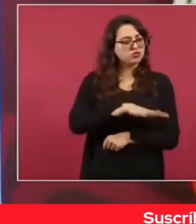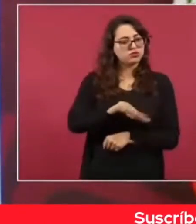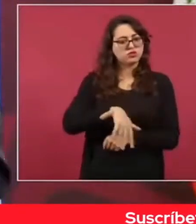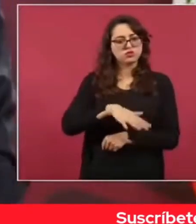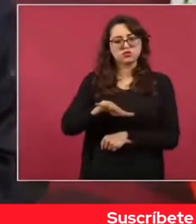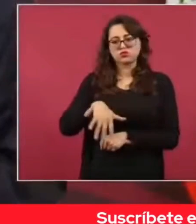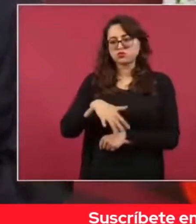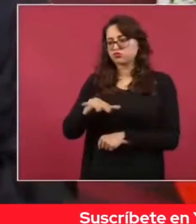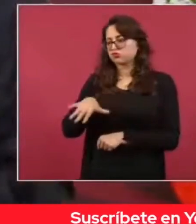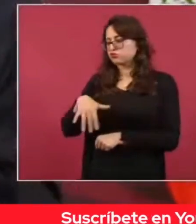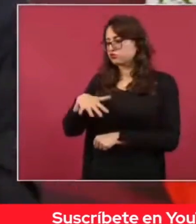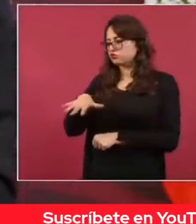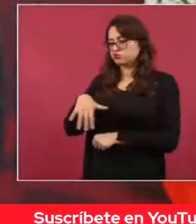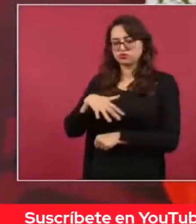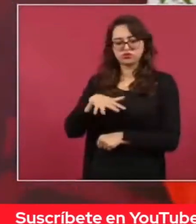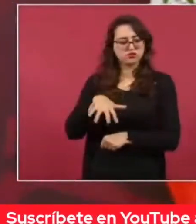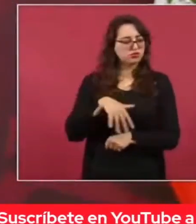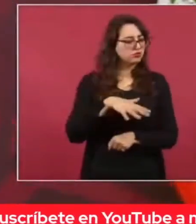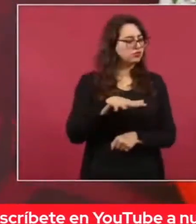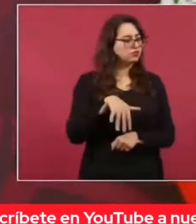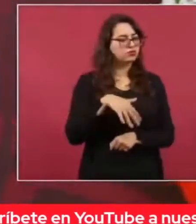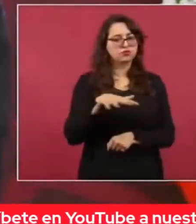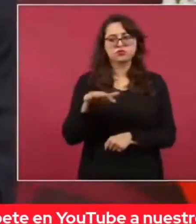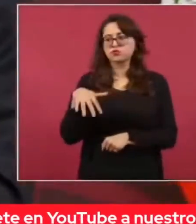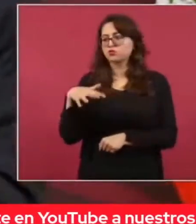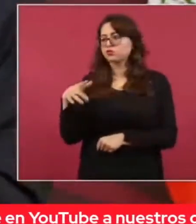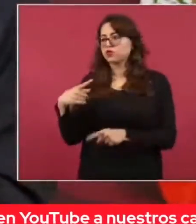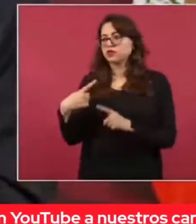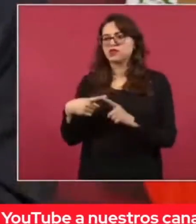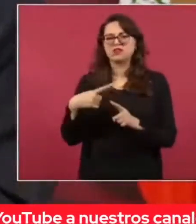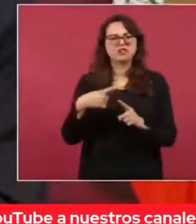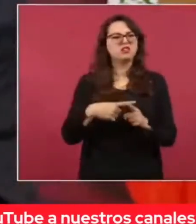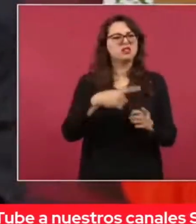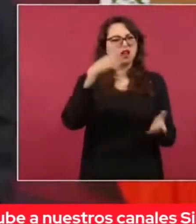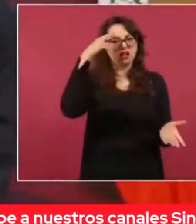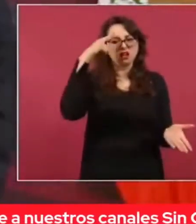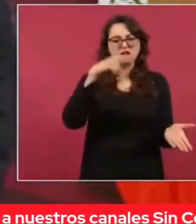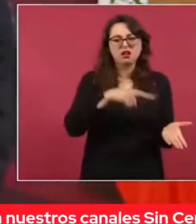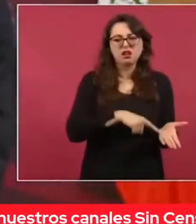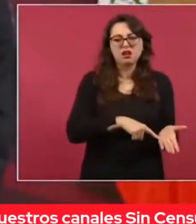¿A dónde está el tonto que se los cree?